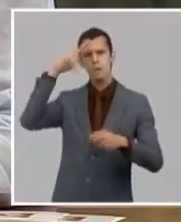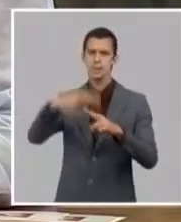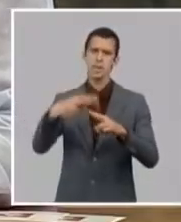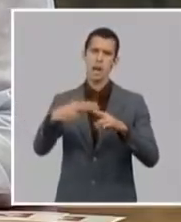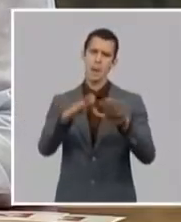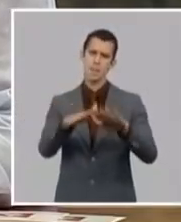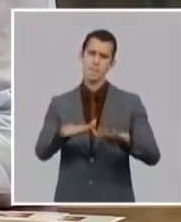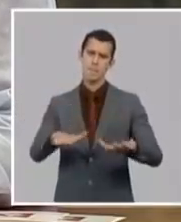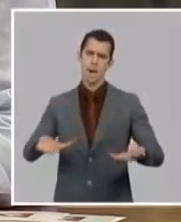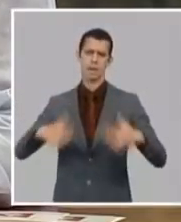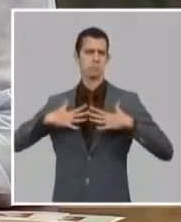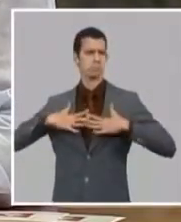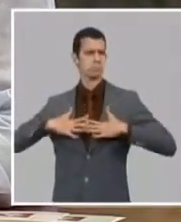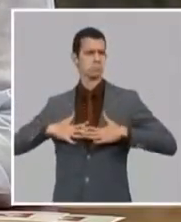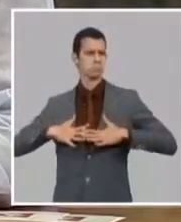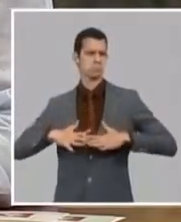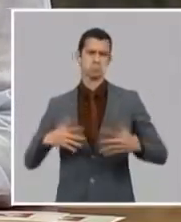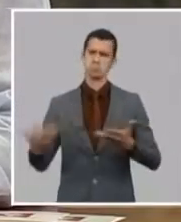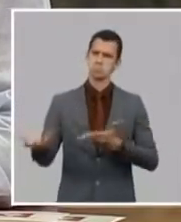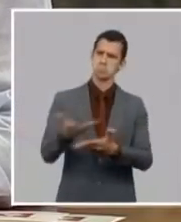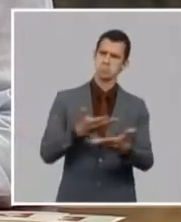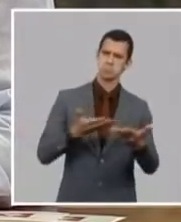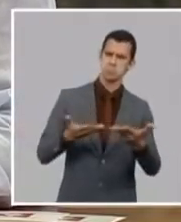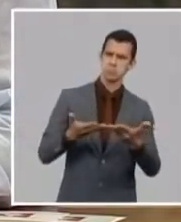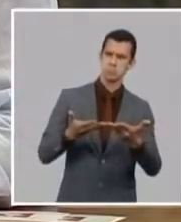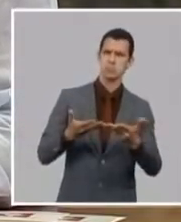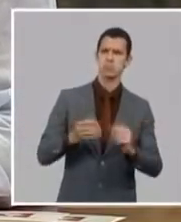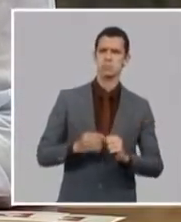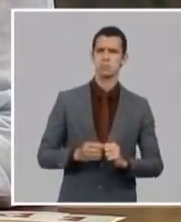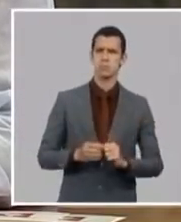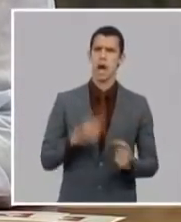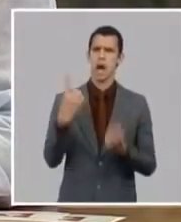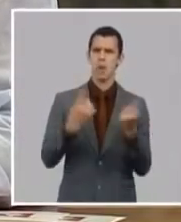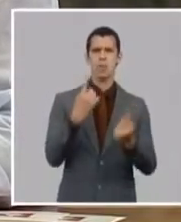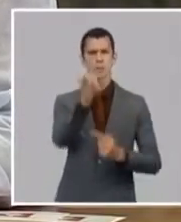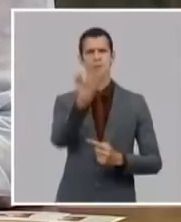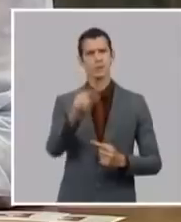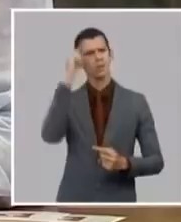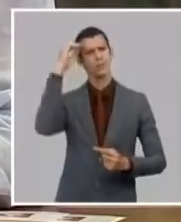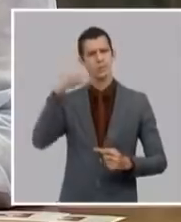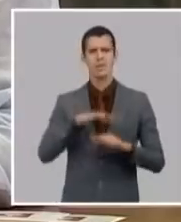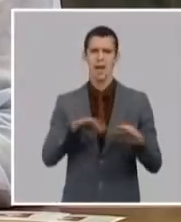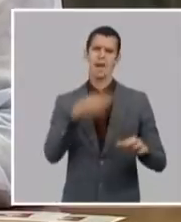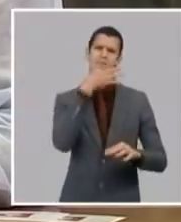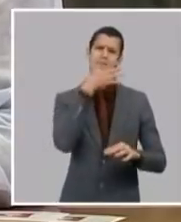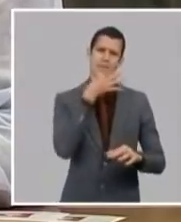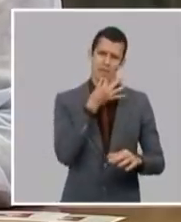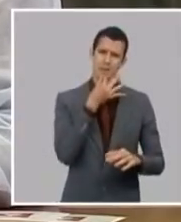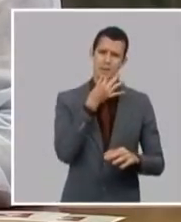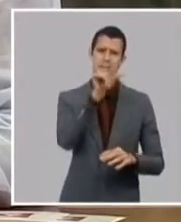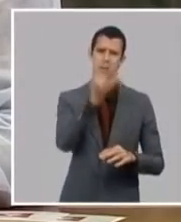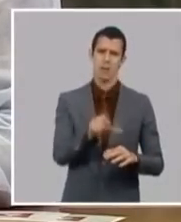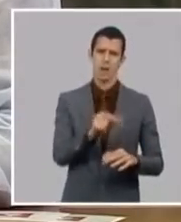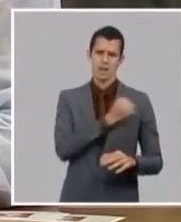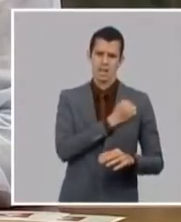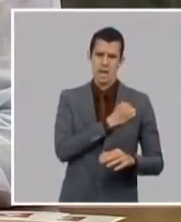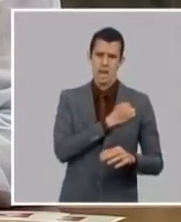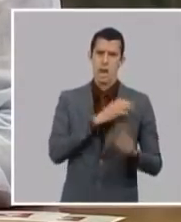la en la comunidad y yo sé que hay personas sobre todo personas de edad abuelas